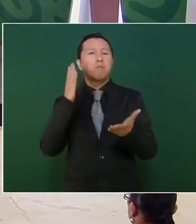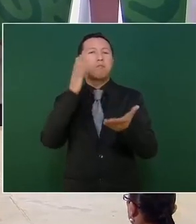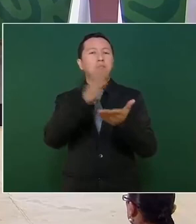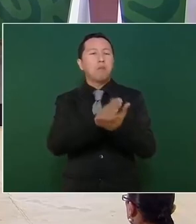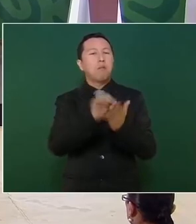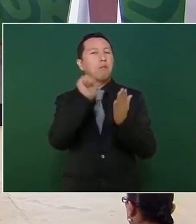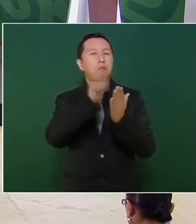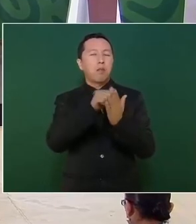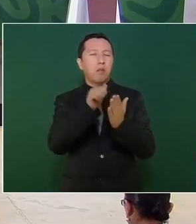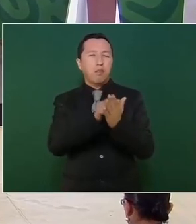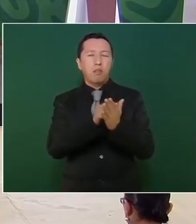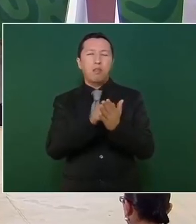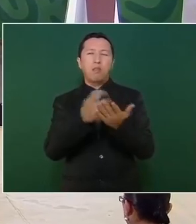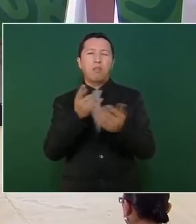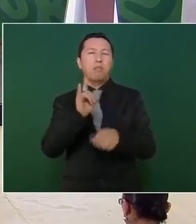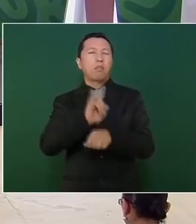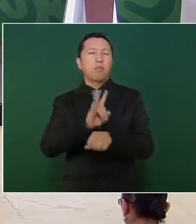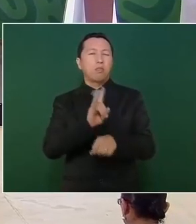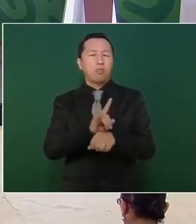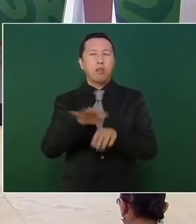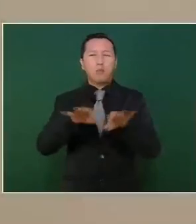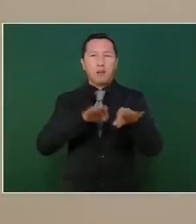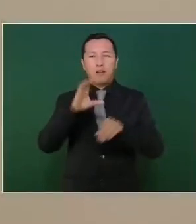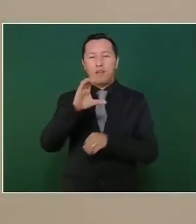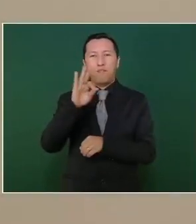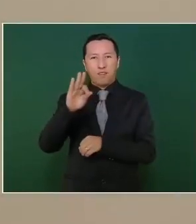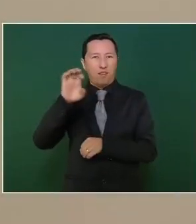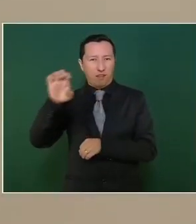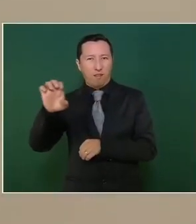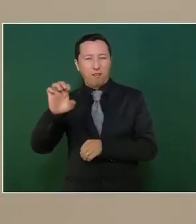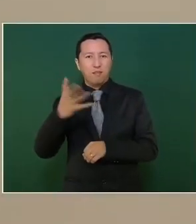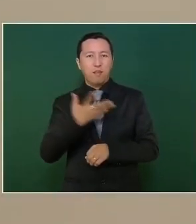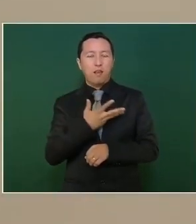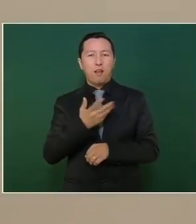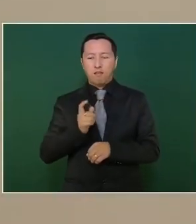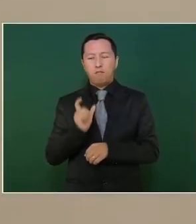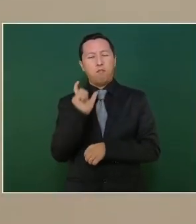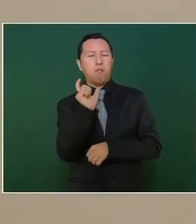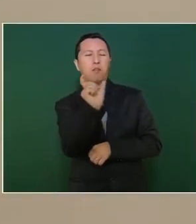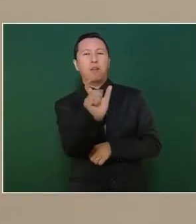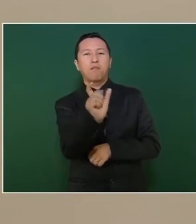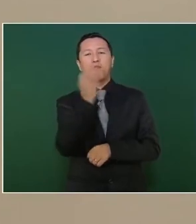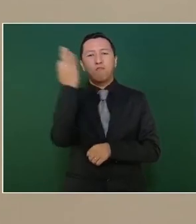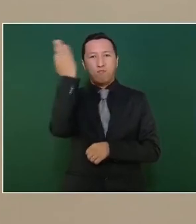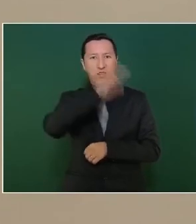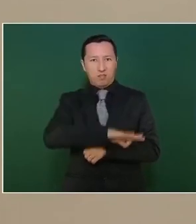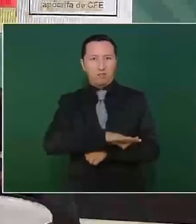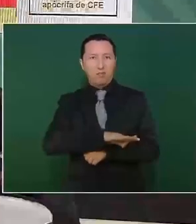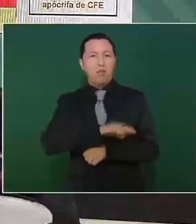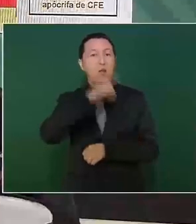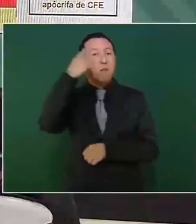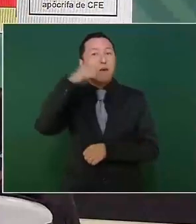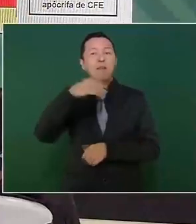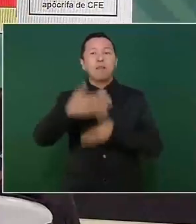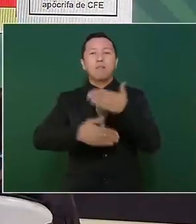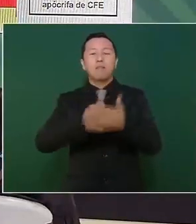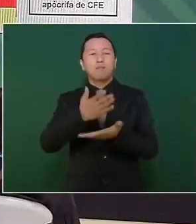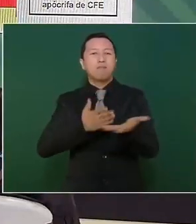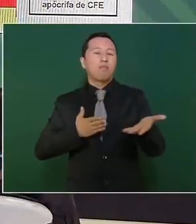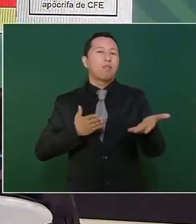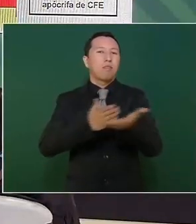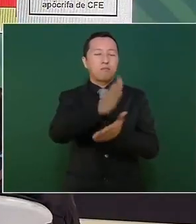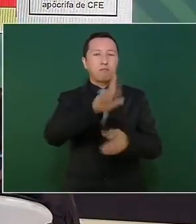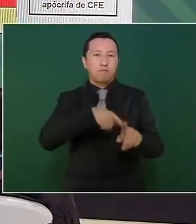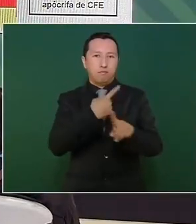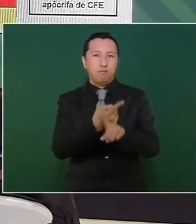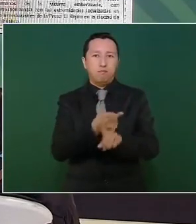de la Comisión Federal de Electricidad, usando una credencial apócrifa, ya fue detenido y ya está vinculado